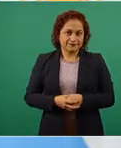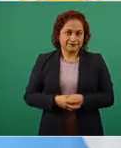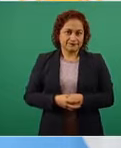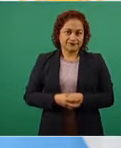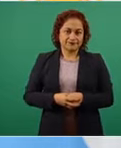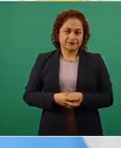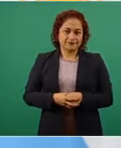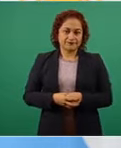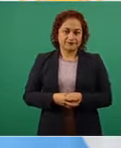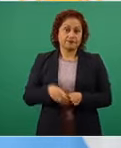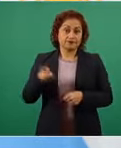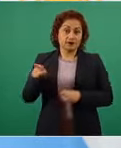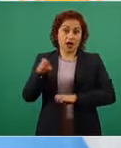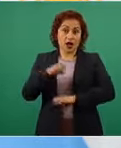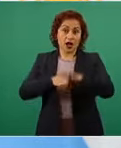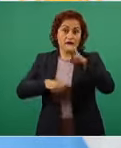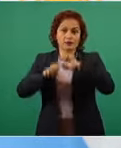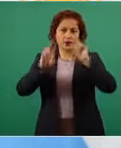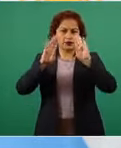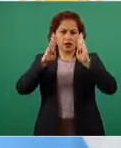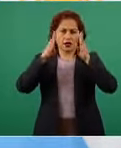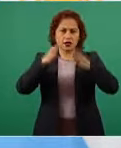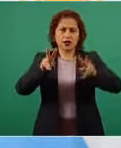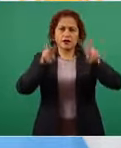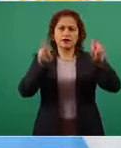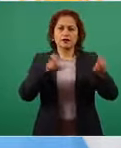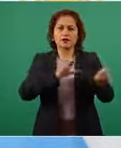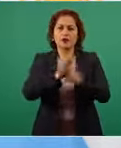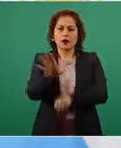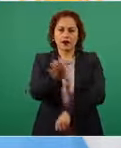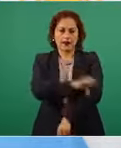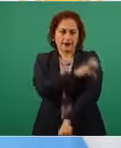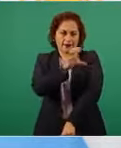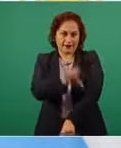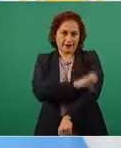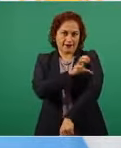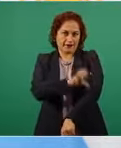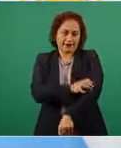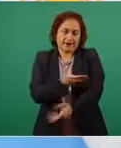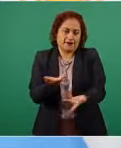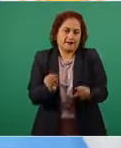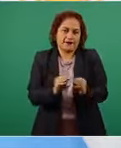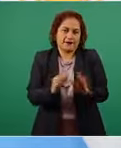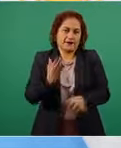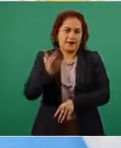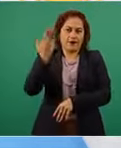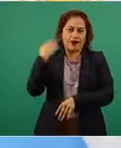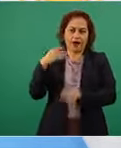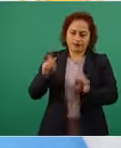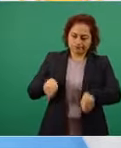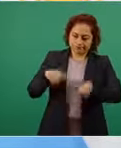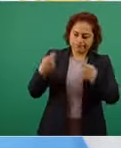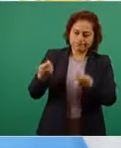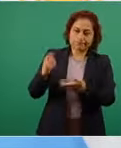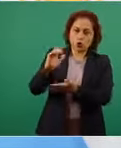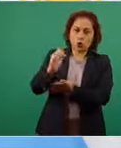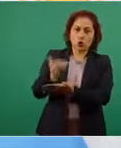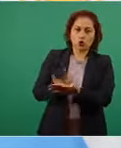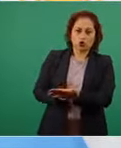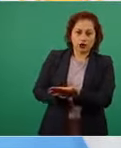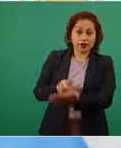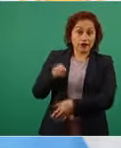genera energía eléctrica también por contratos que se les entregaron y le vende a precios